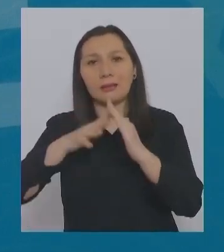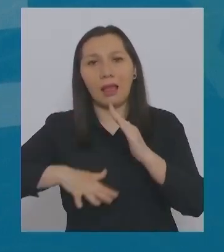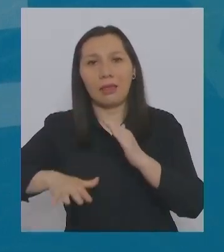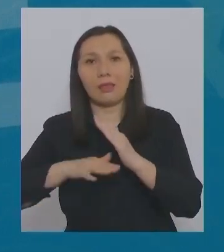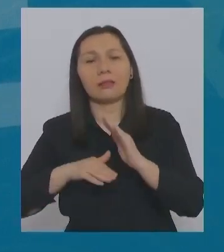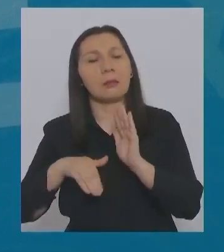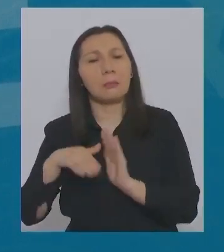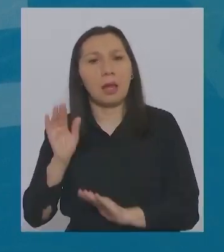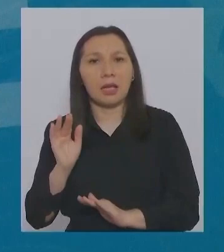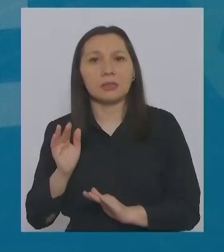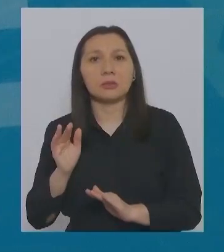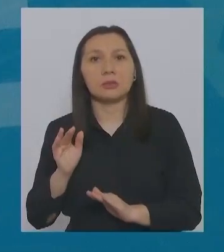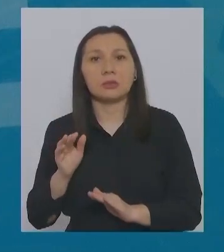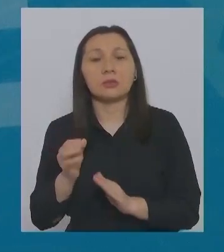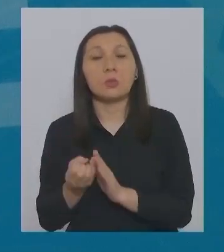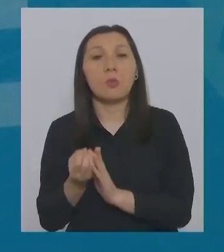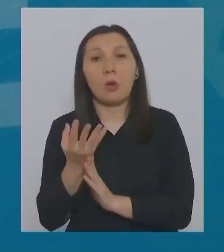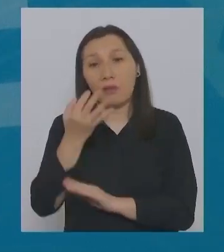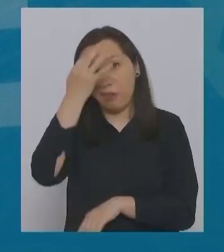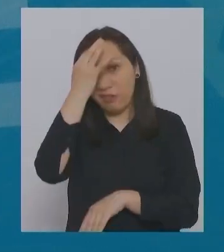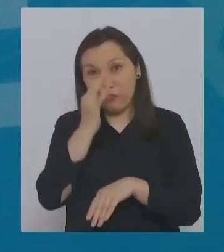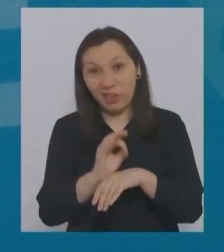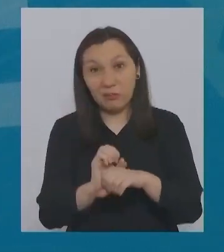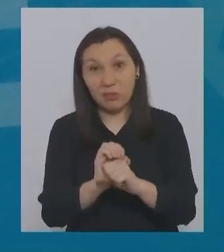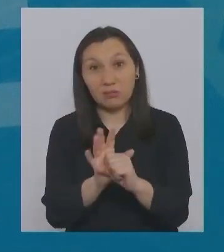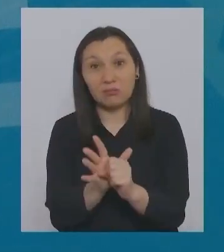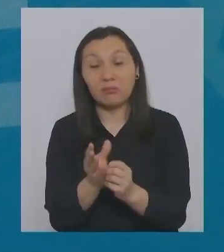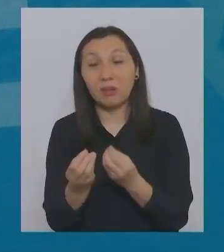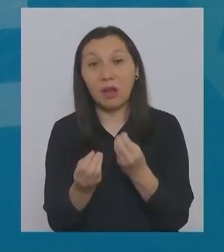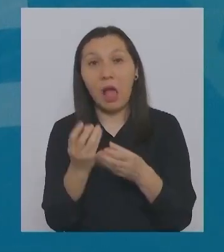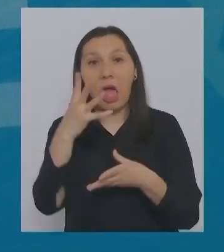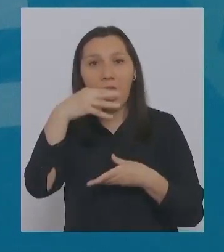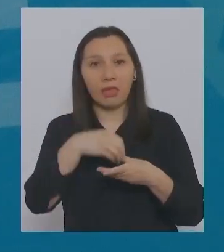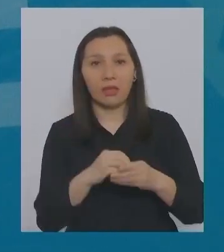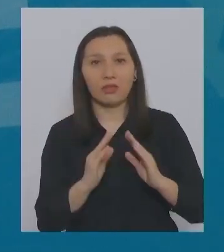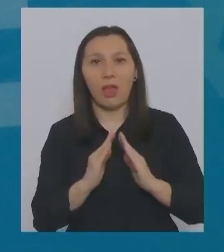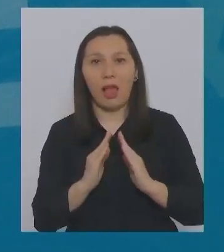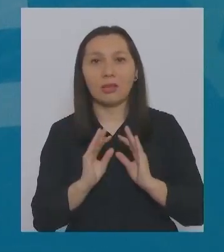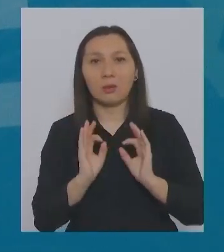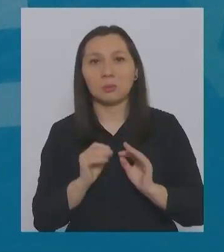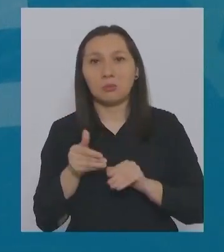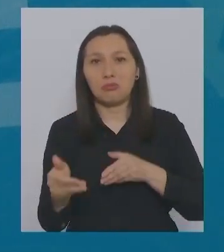insistido. La mayoría de los nuevos casos de infección se producen en el domicilio.